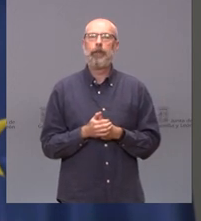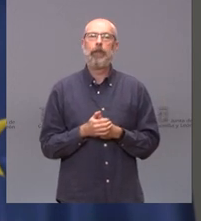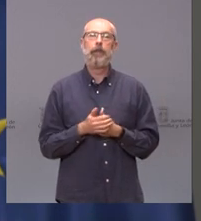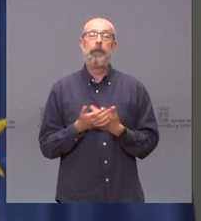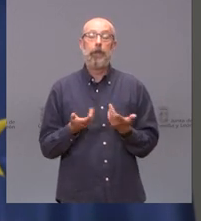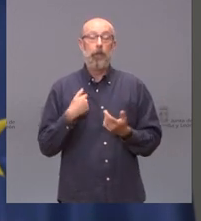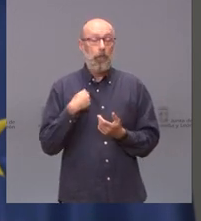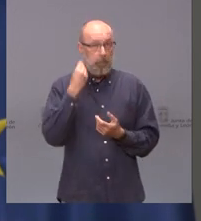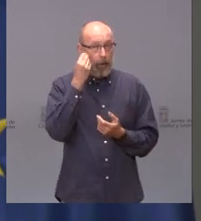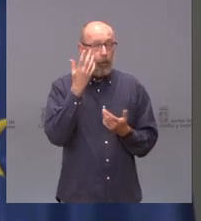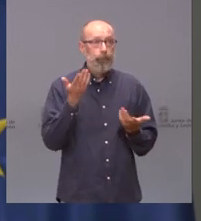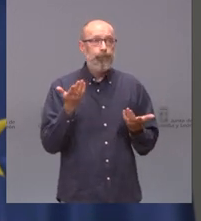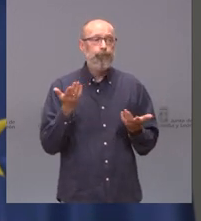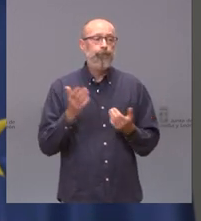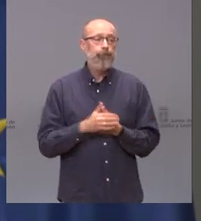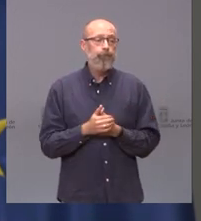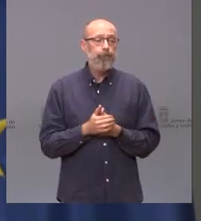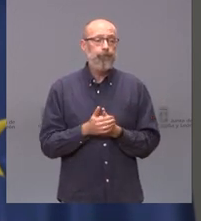yo creo que